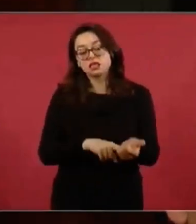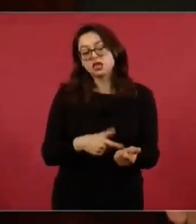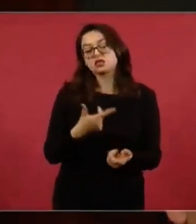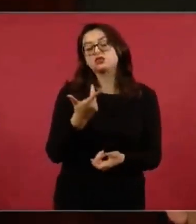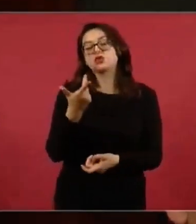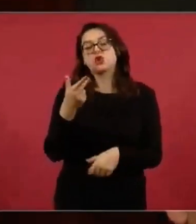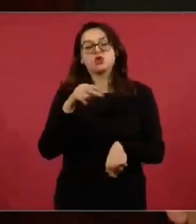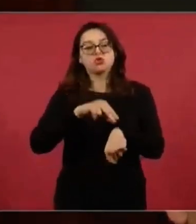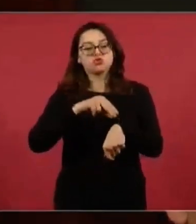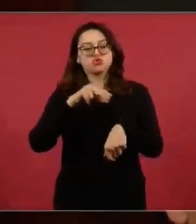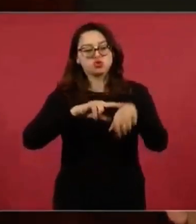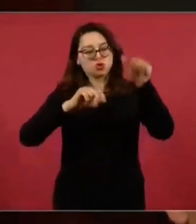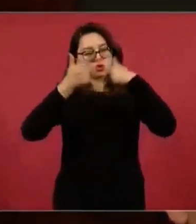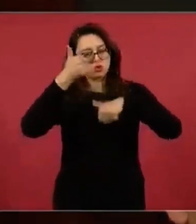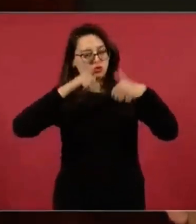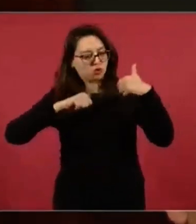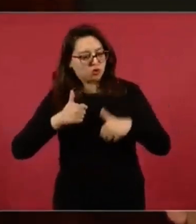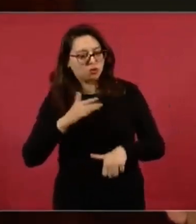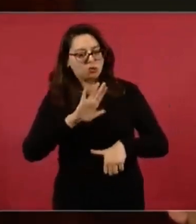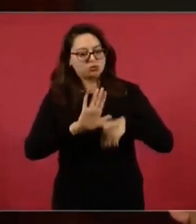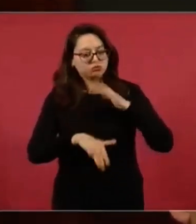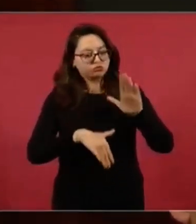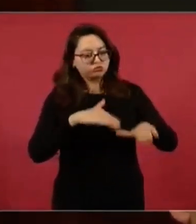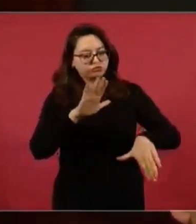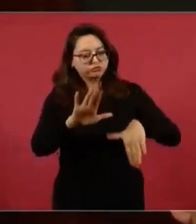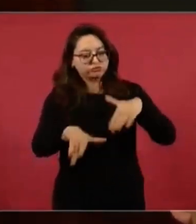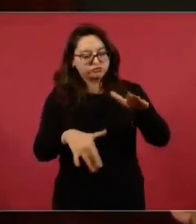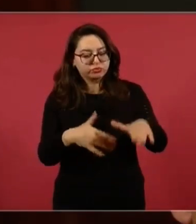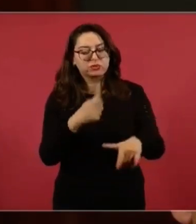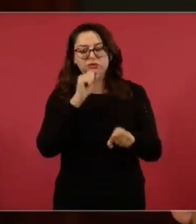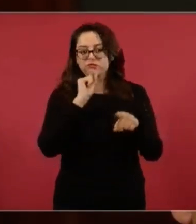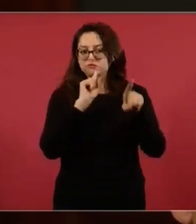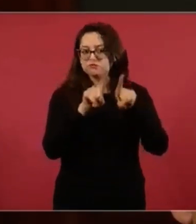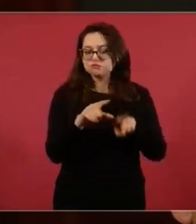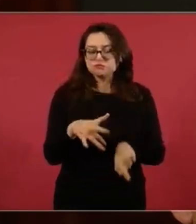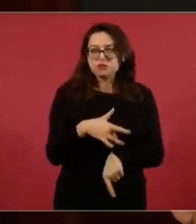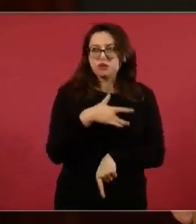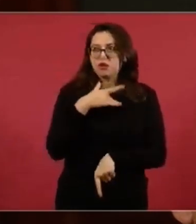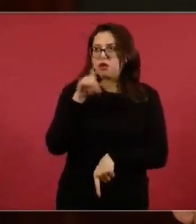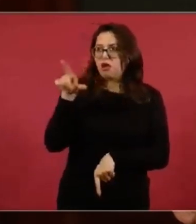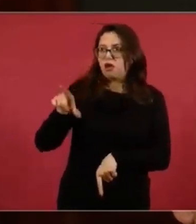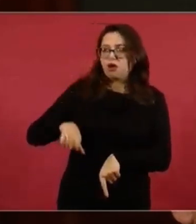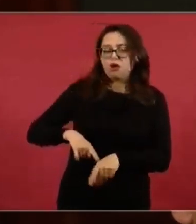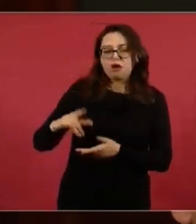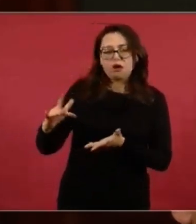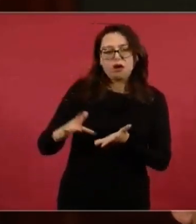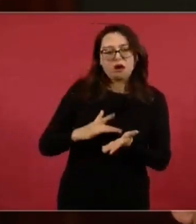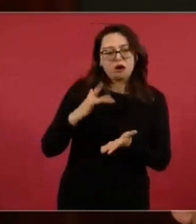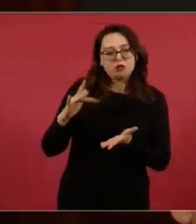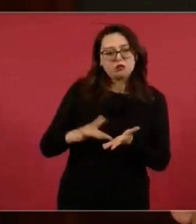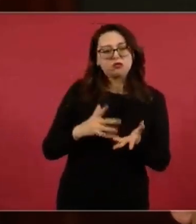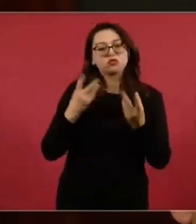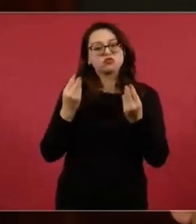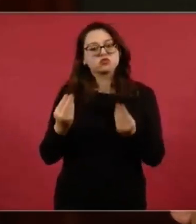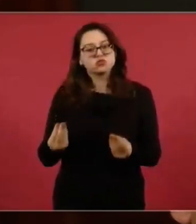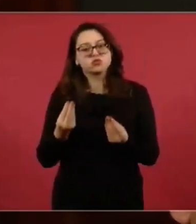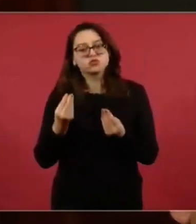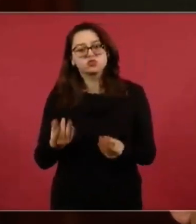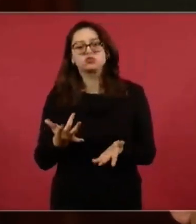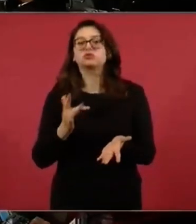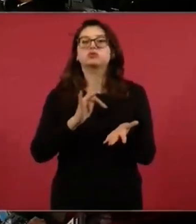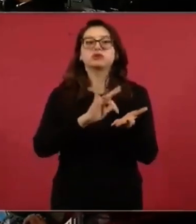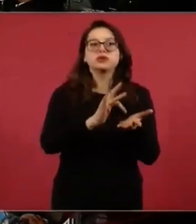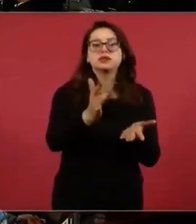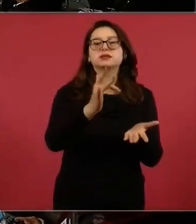también de personas enfermas que les han salvado la vida en las diferentes instituciones. Aprovecho para darle las